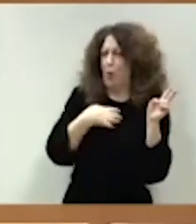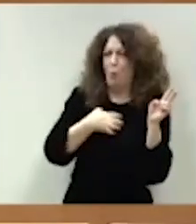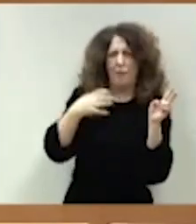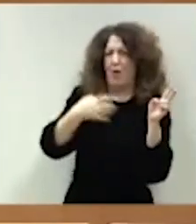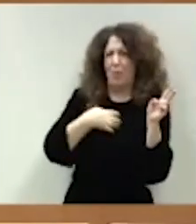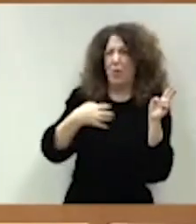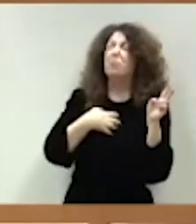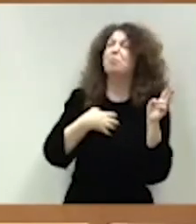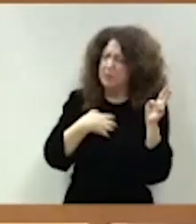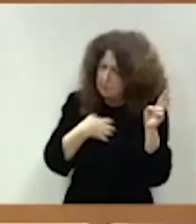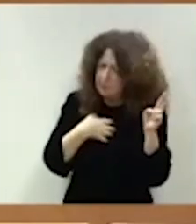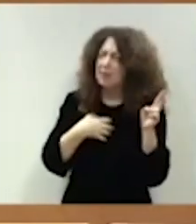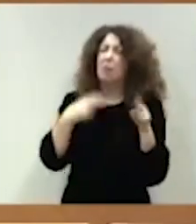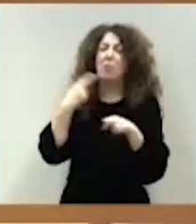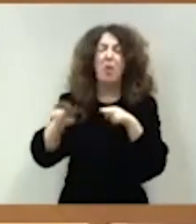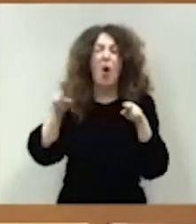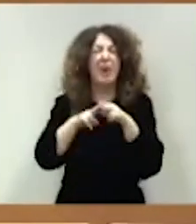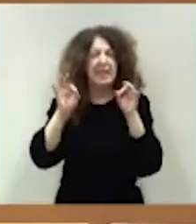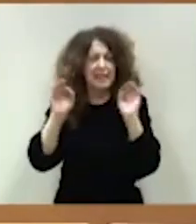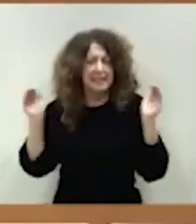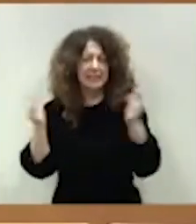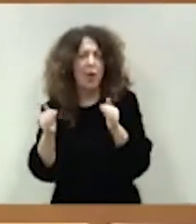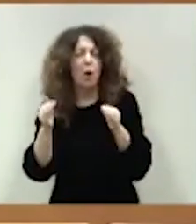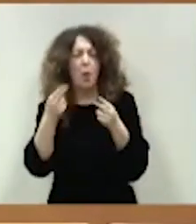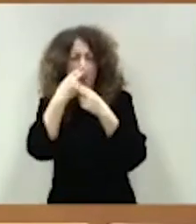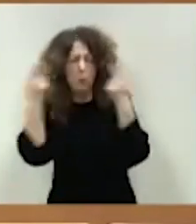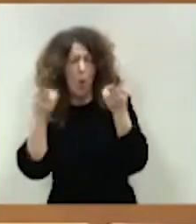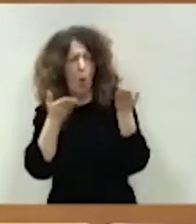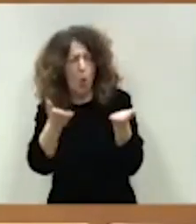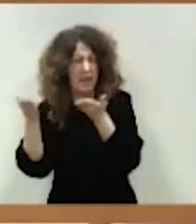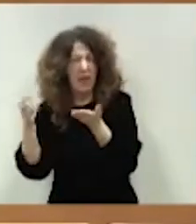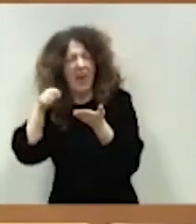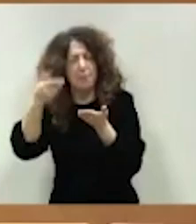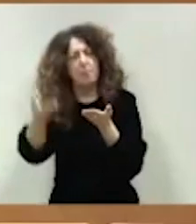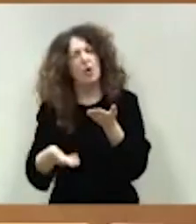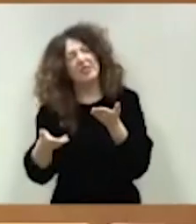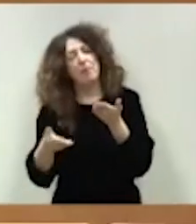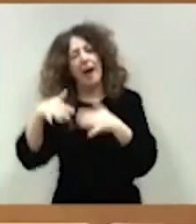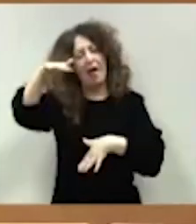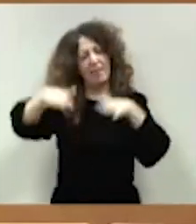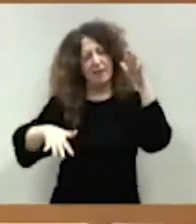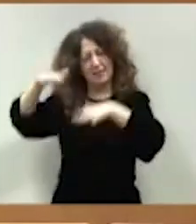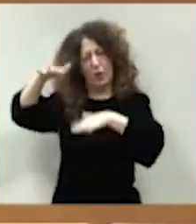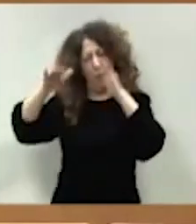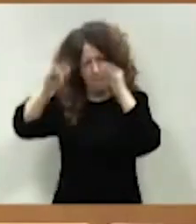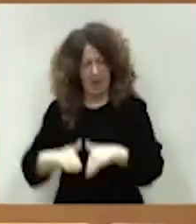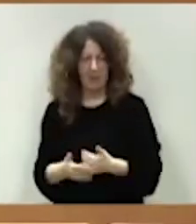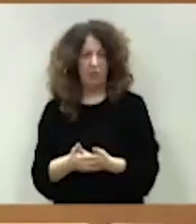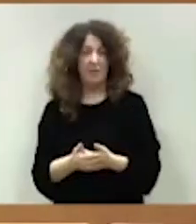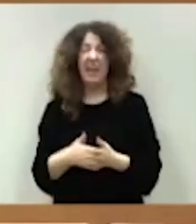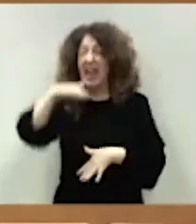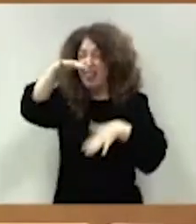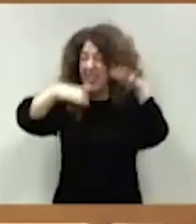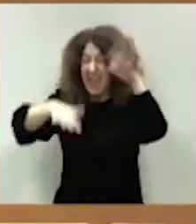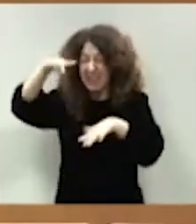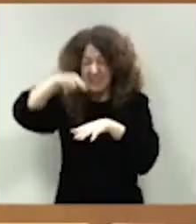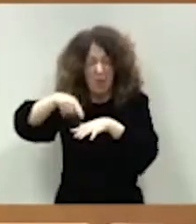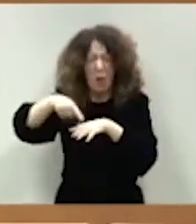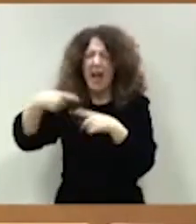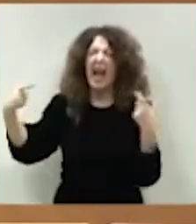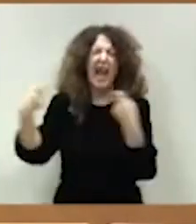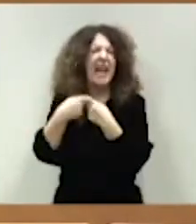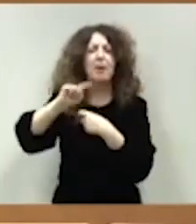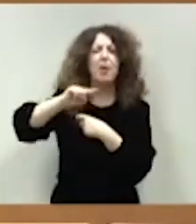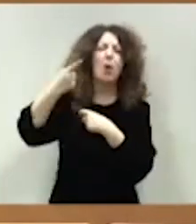público son la clave para combatir las desigualdades. Y la desigualdad es el principal enemigo